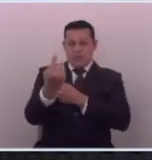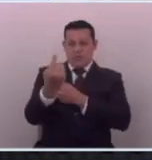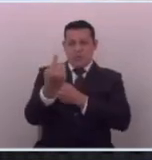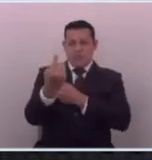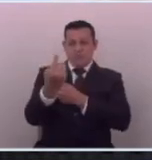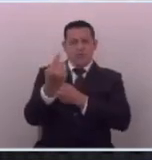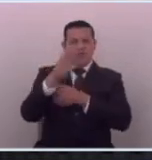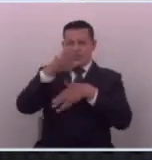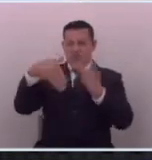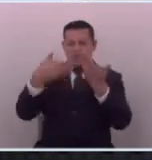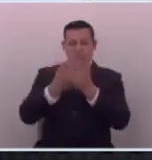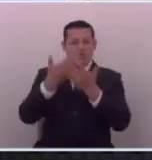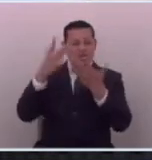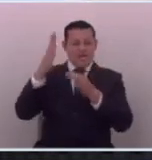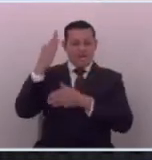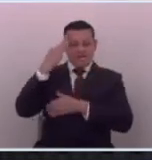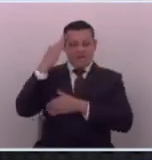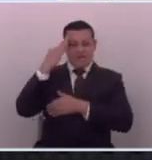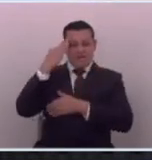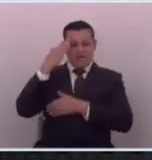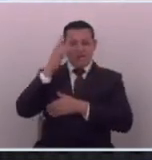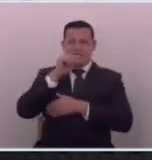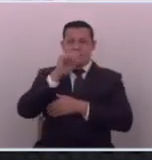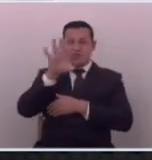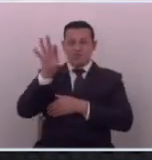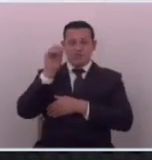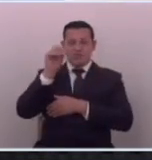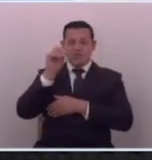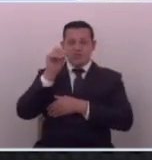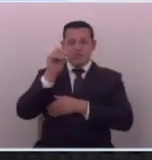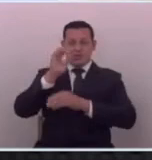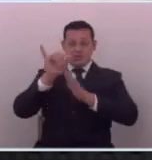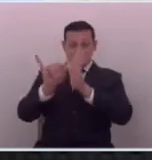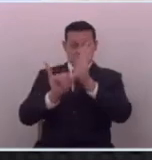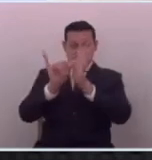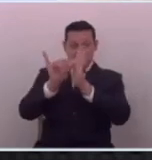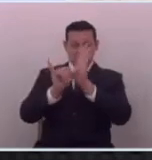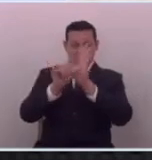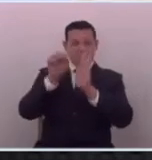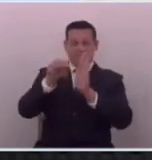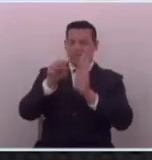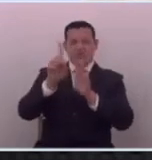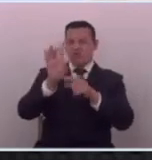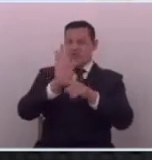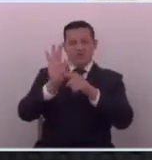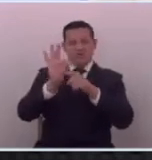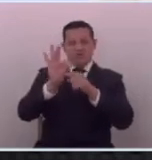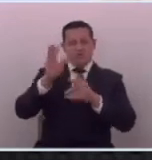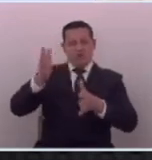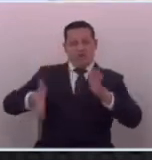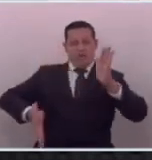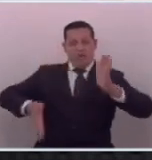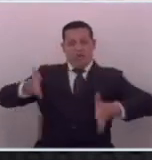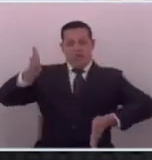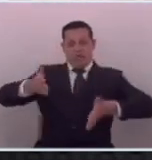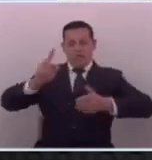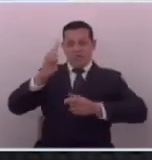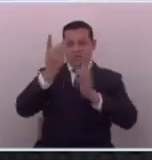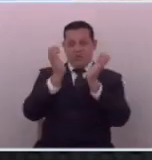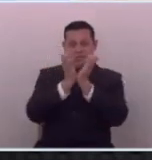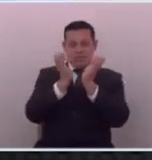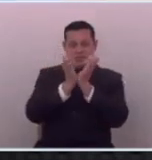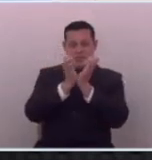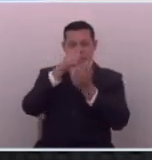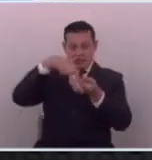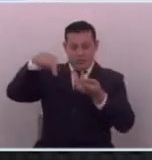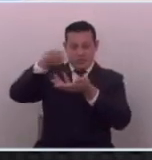cuando todo el mundo ya se dio cuenta por Twitter por Facebook por los youtubers que fue un fracaso de marcha entonces ustedes hagan el